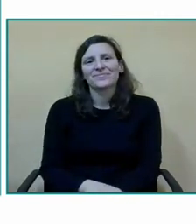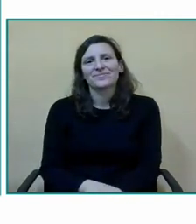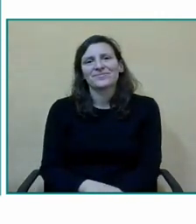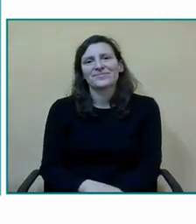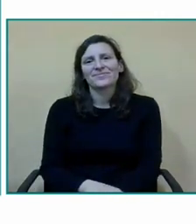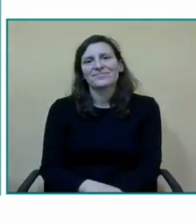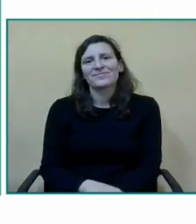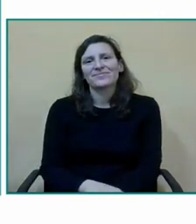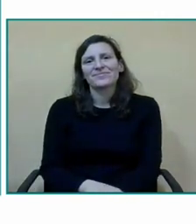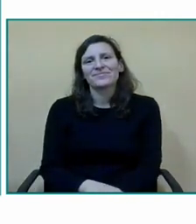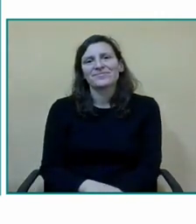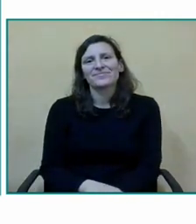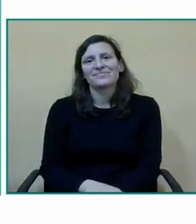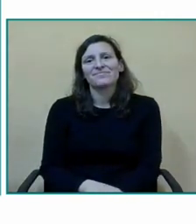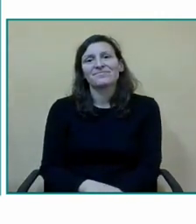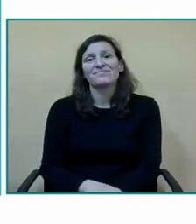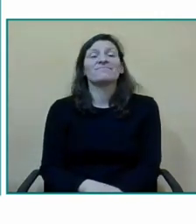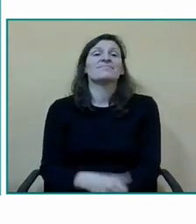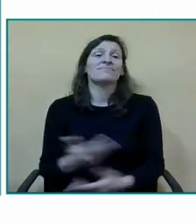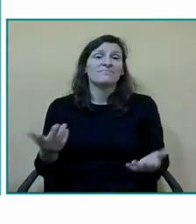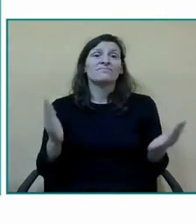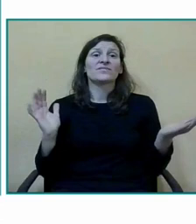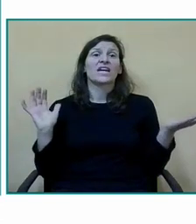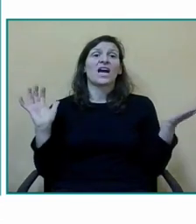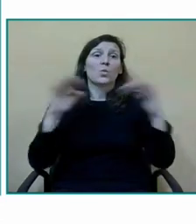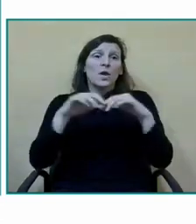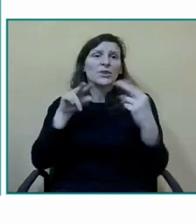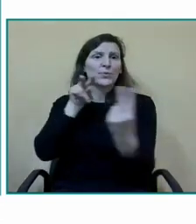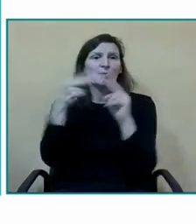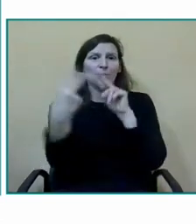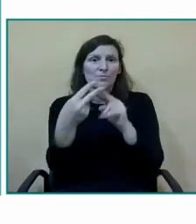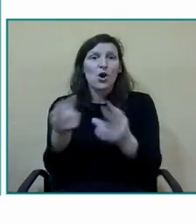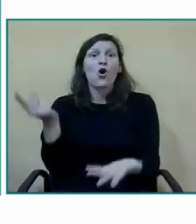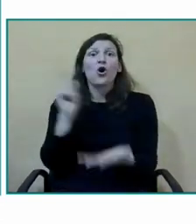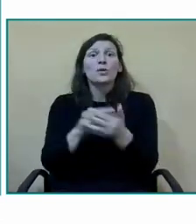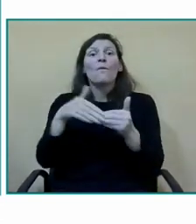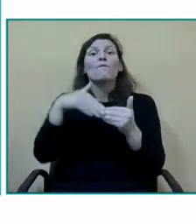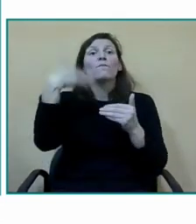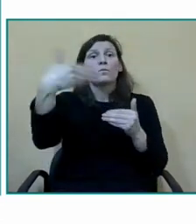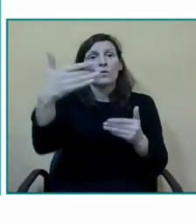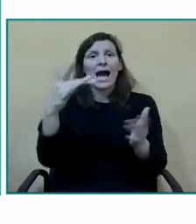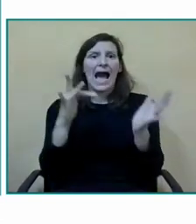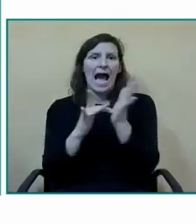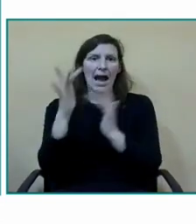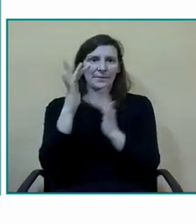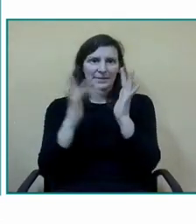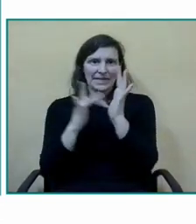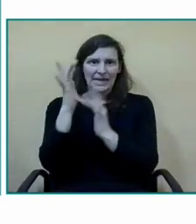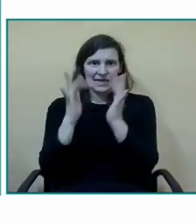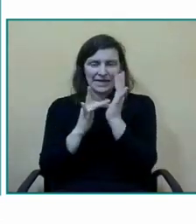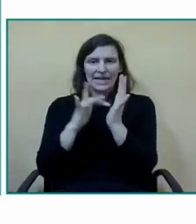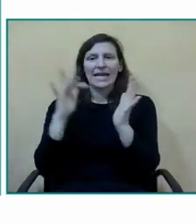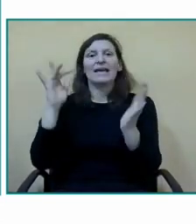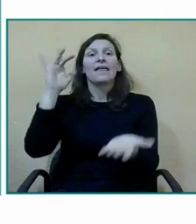el próximo encuentro será ya en abril concretamente el